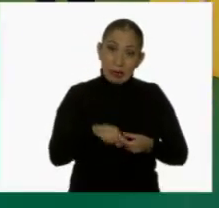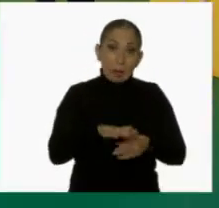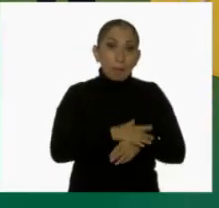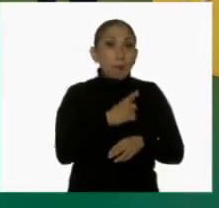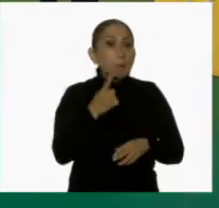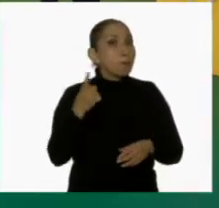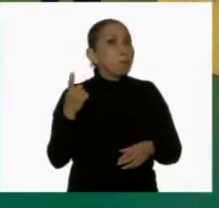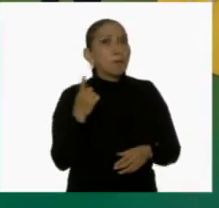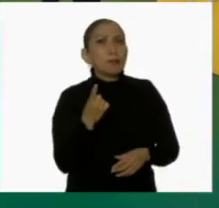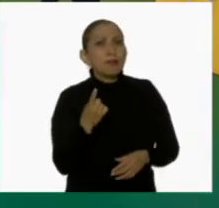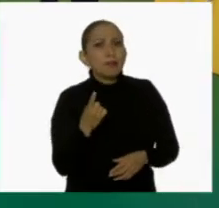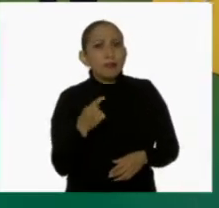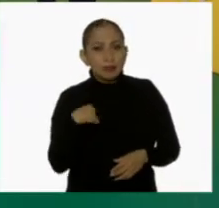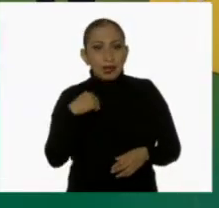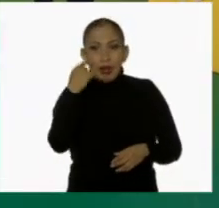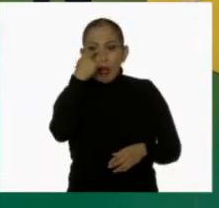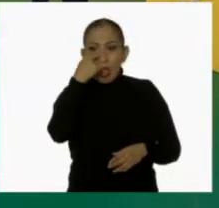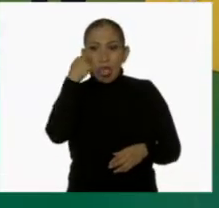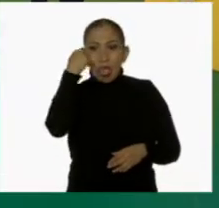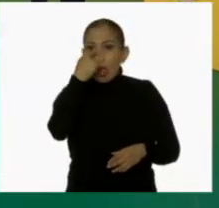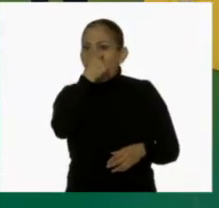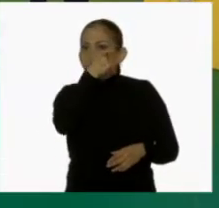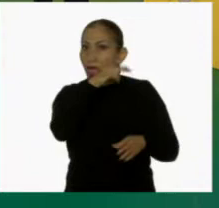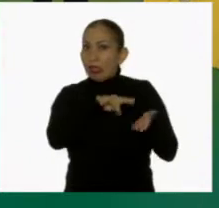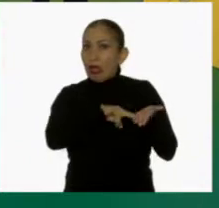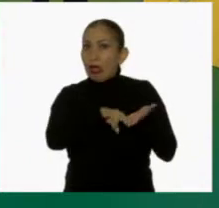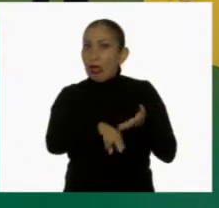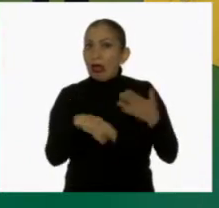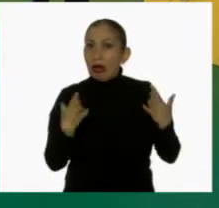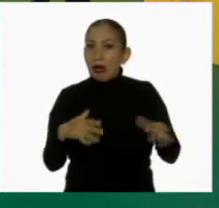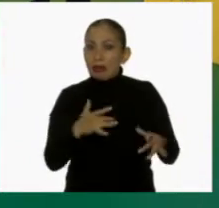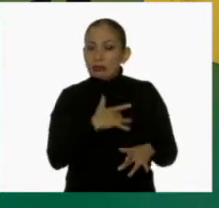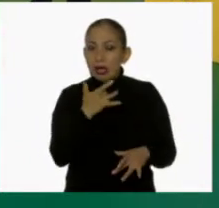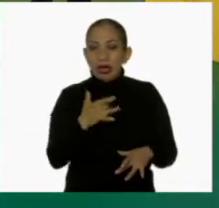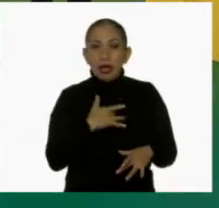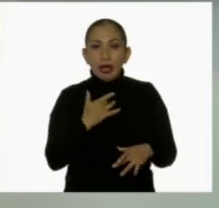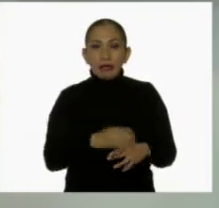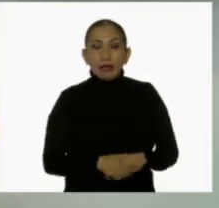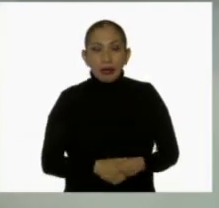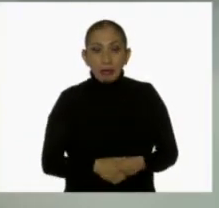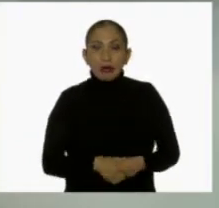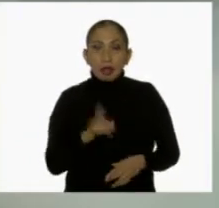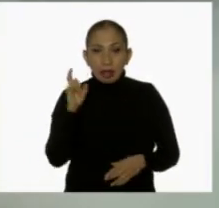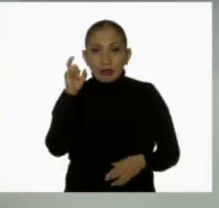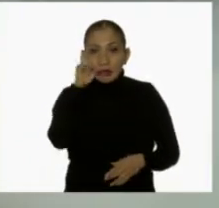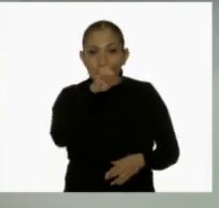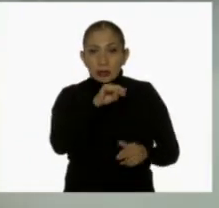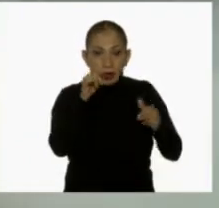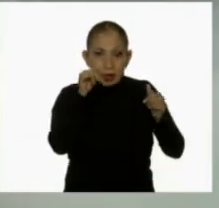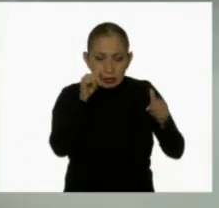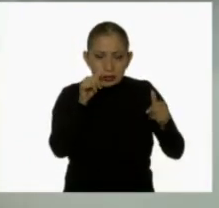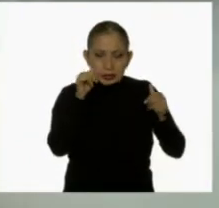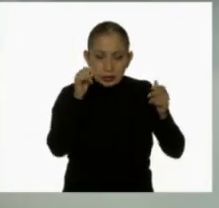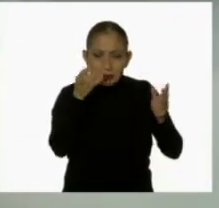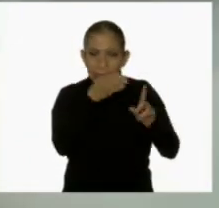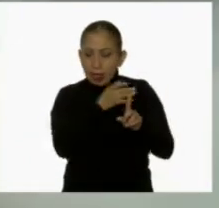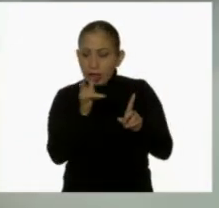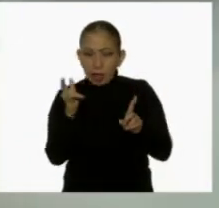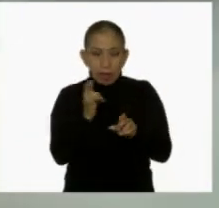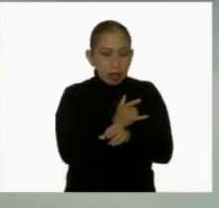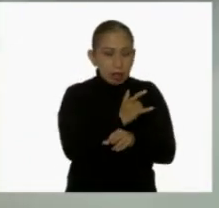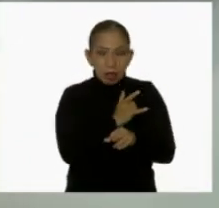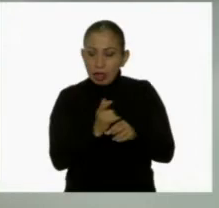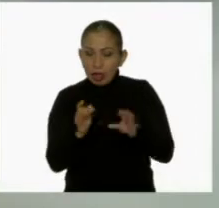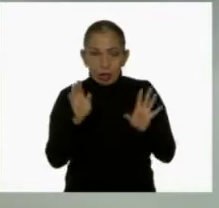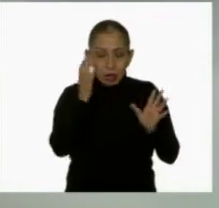además, estas ojeras que se me ven, siento que me está costando trabajo concentrarme en mis actividades.